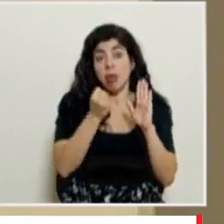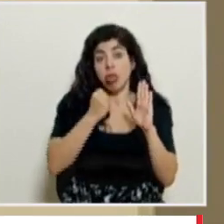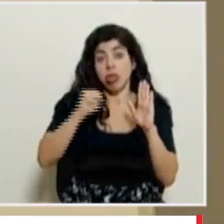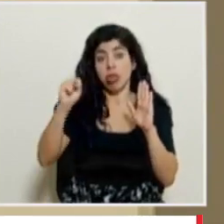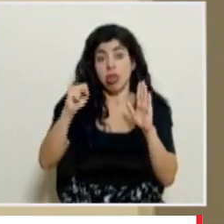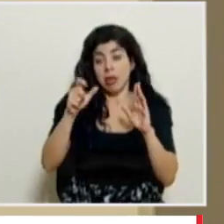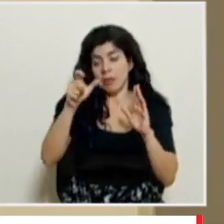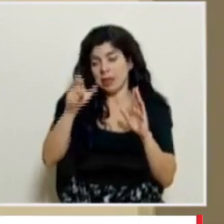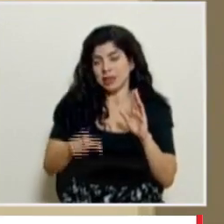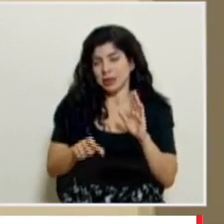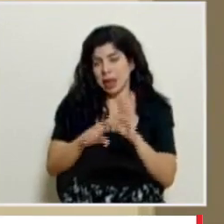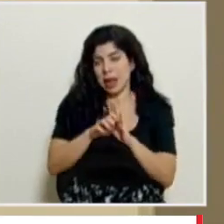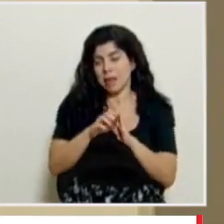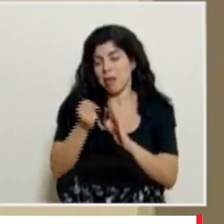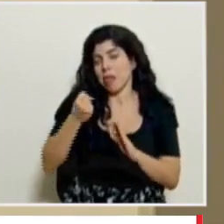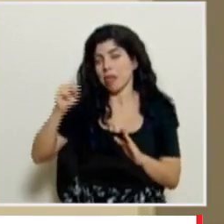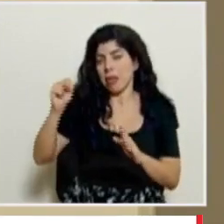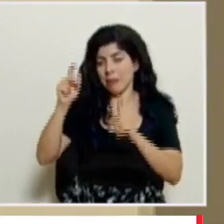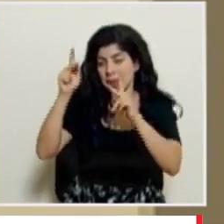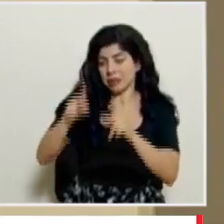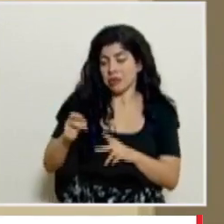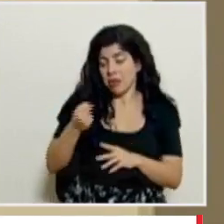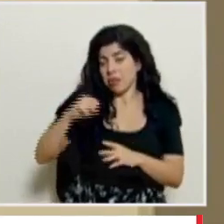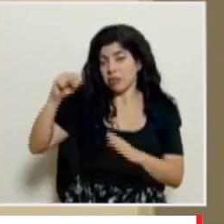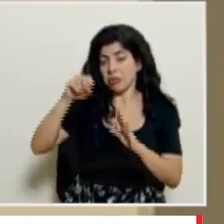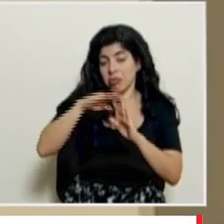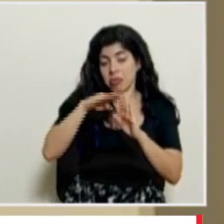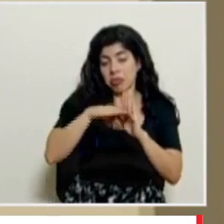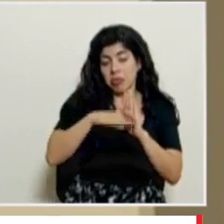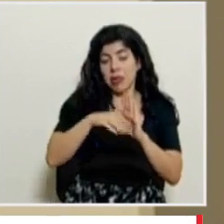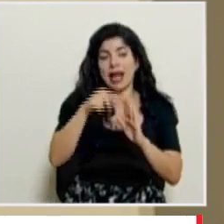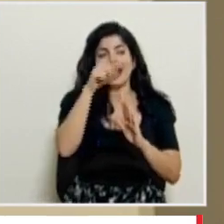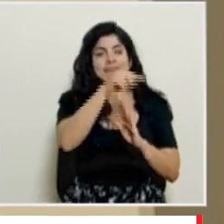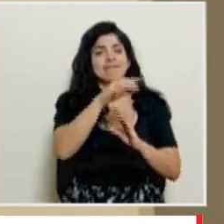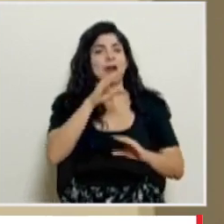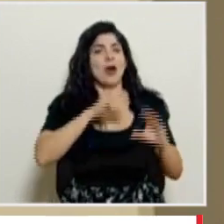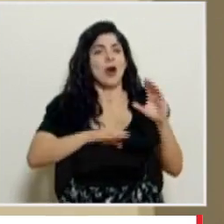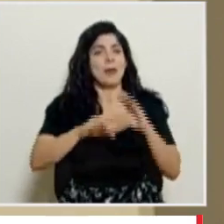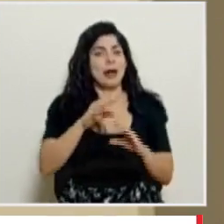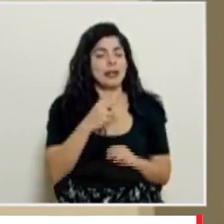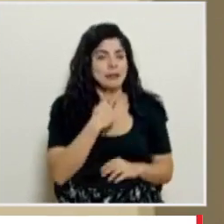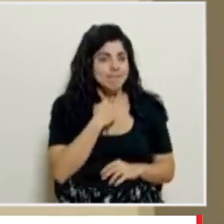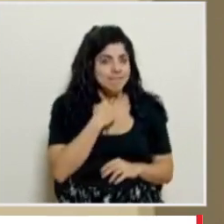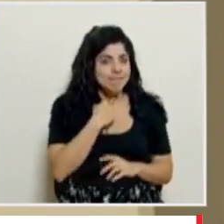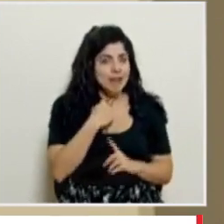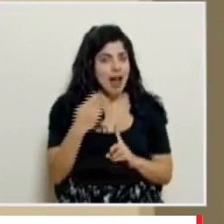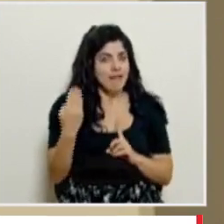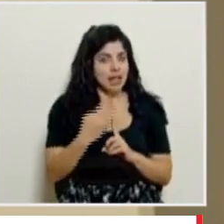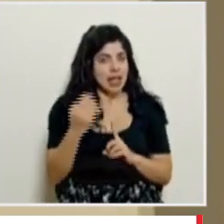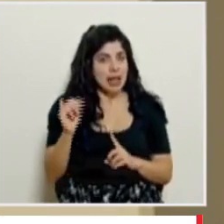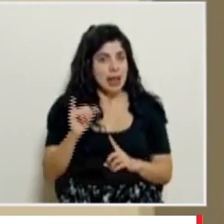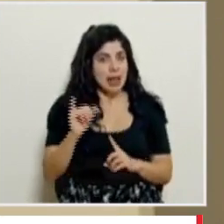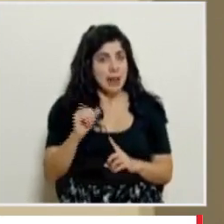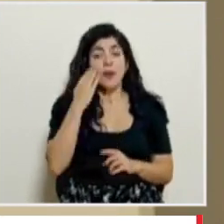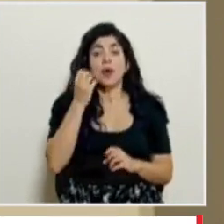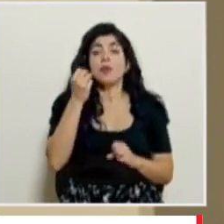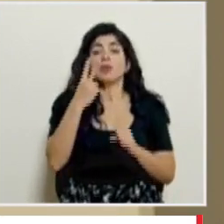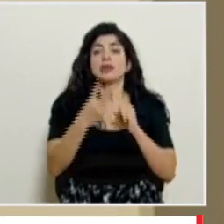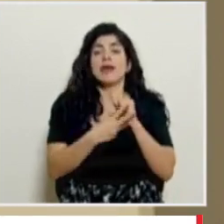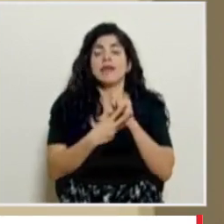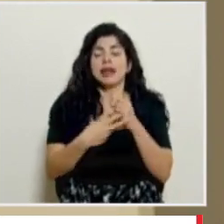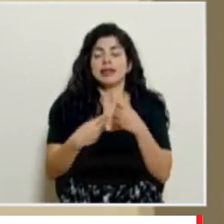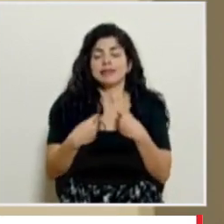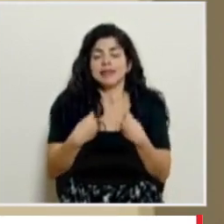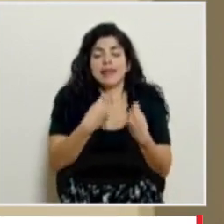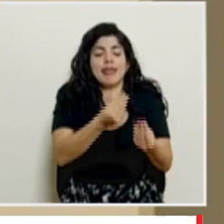algunos de nosotros como personas pues los comercios también se ven indirectamente afectados porque muchas veces eso genera un